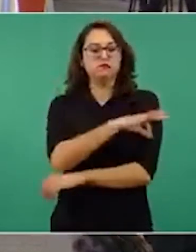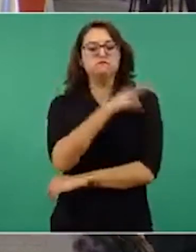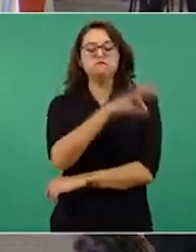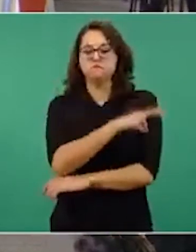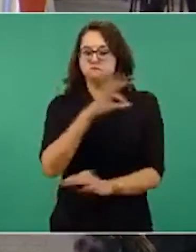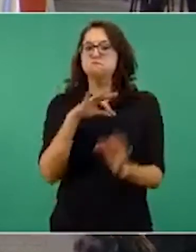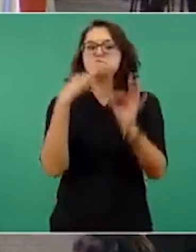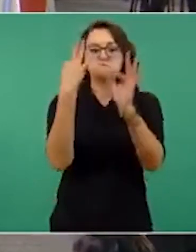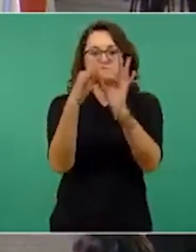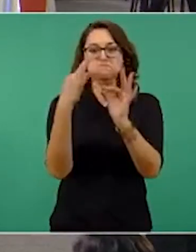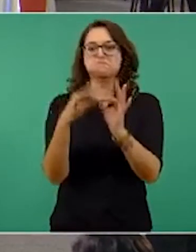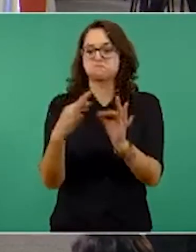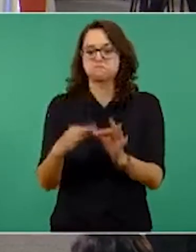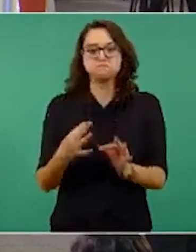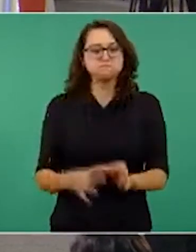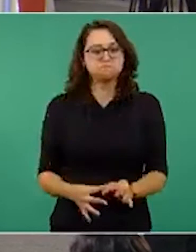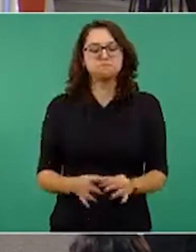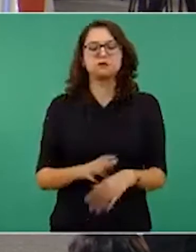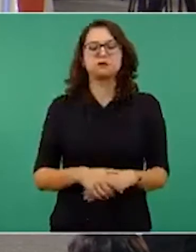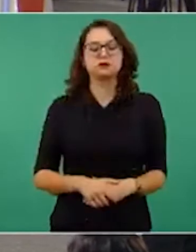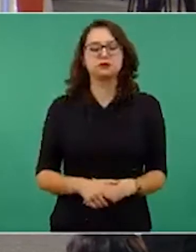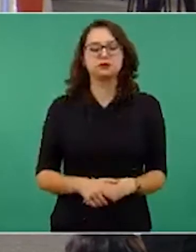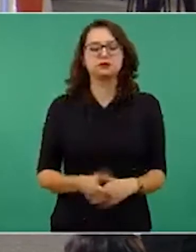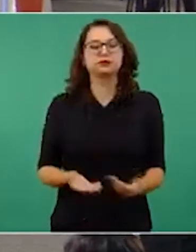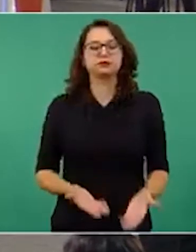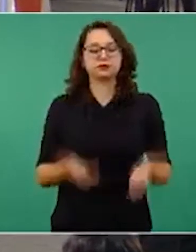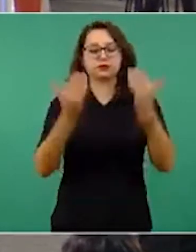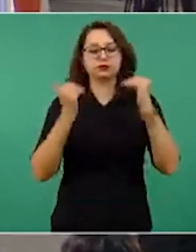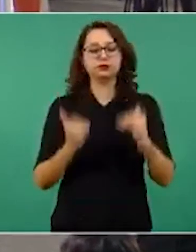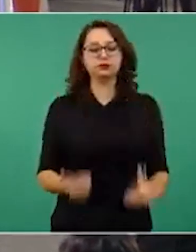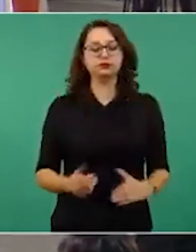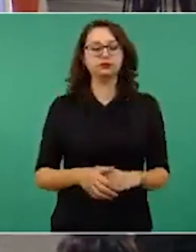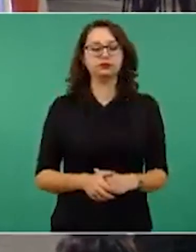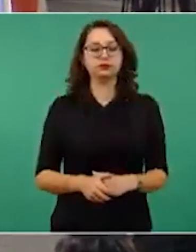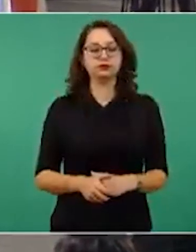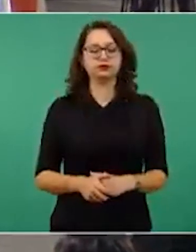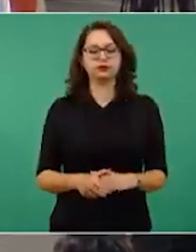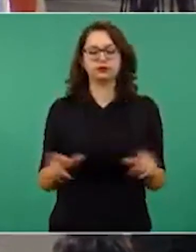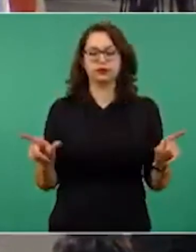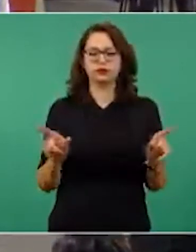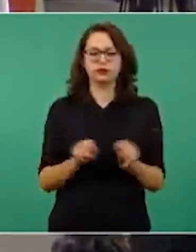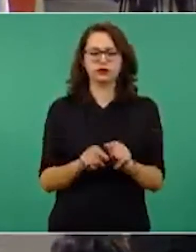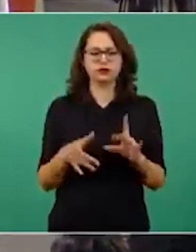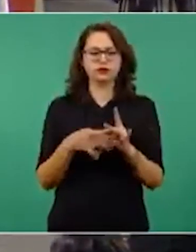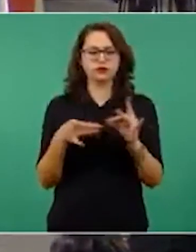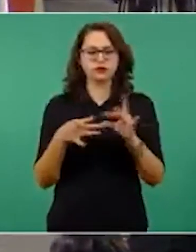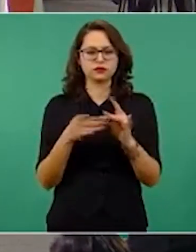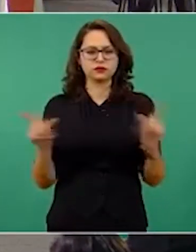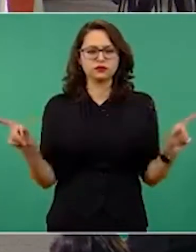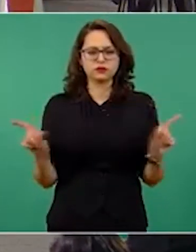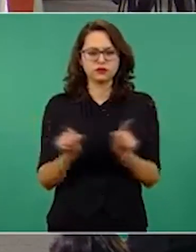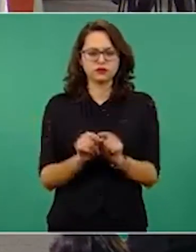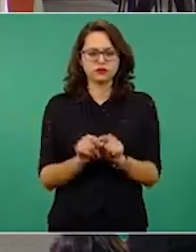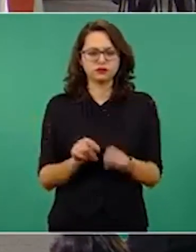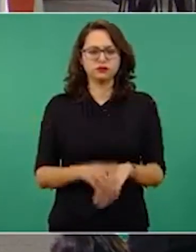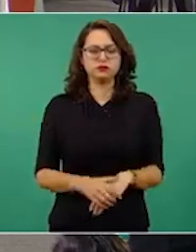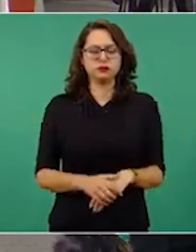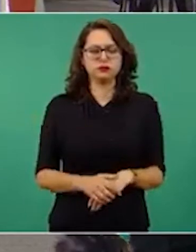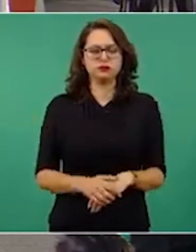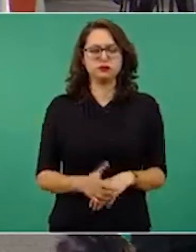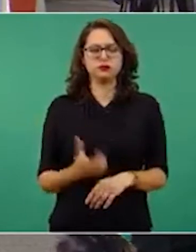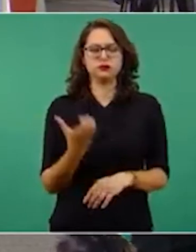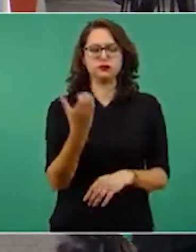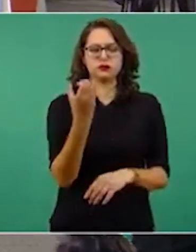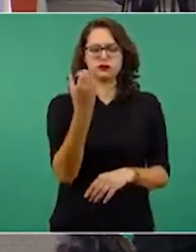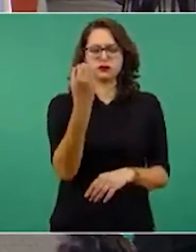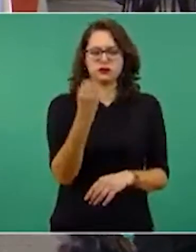está cubierta. La siguiente, muy brevemente, ¿qué números son en octubre?